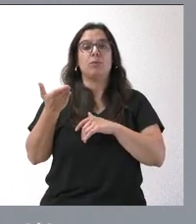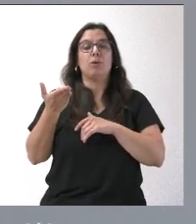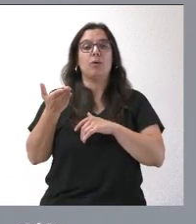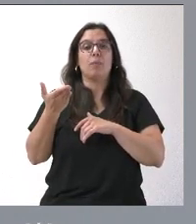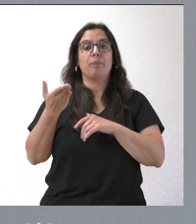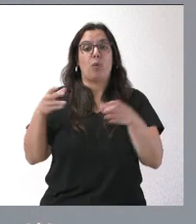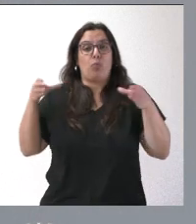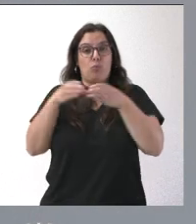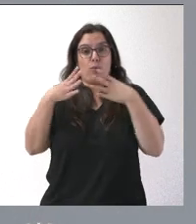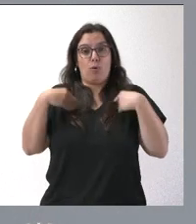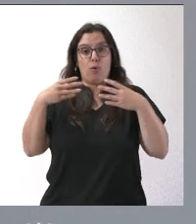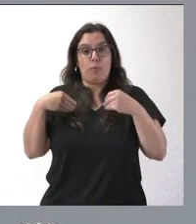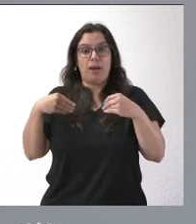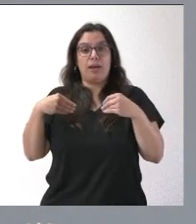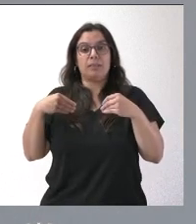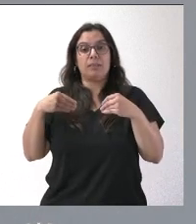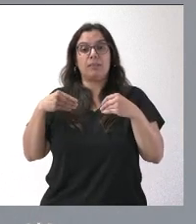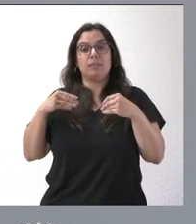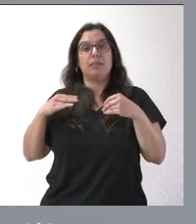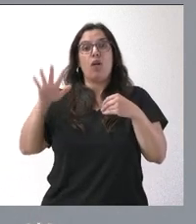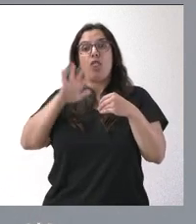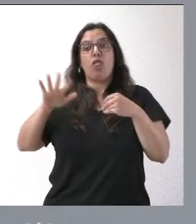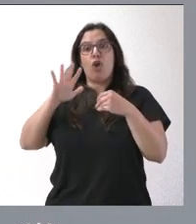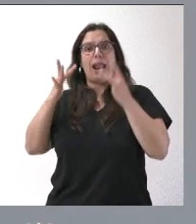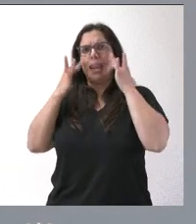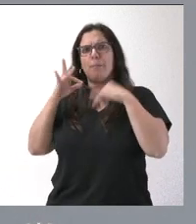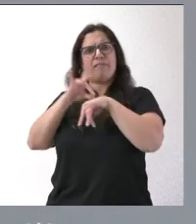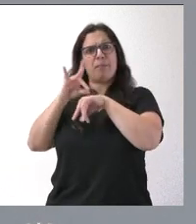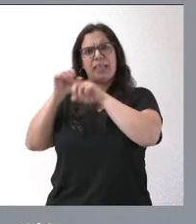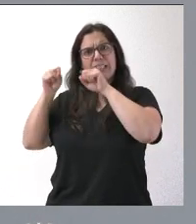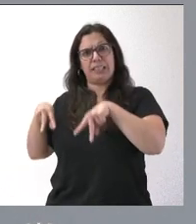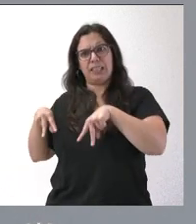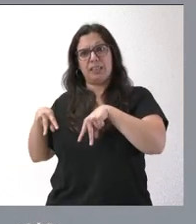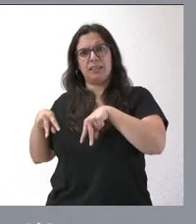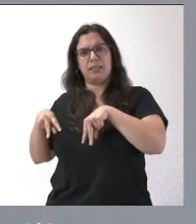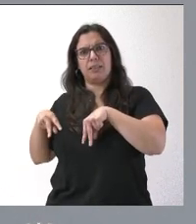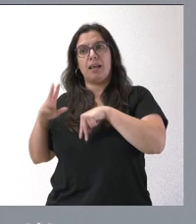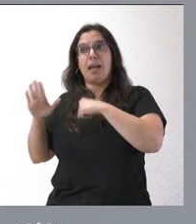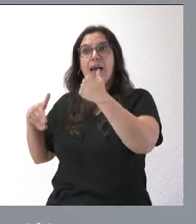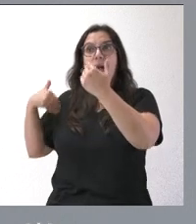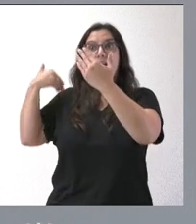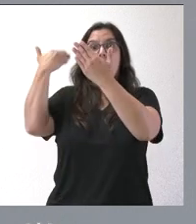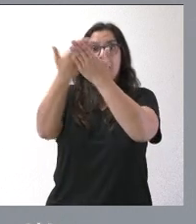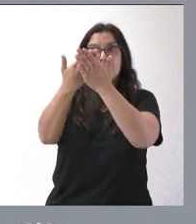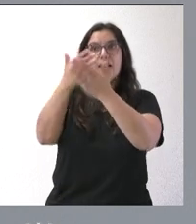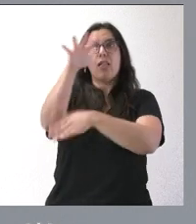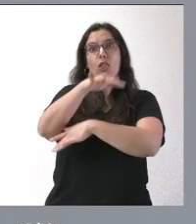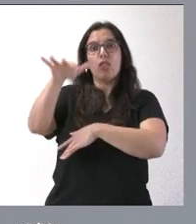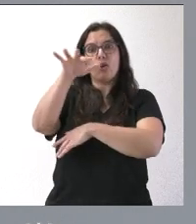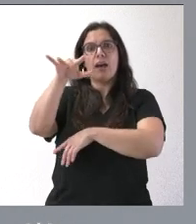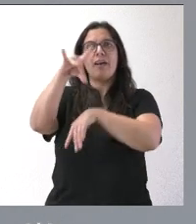rebaño desde una zona libre de la enfermedad hasta una zona con incidencia de la enfermedad.